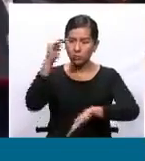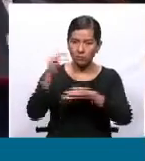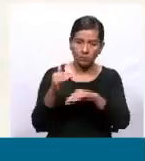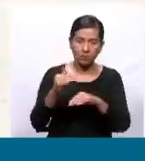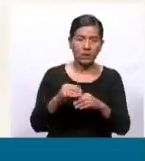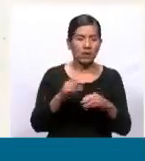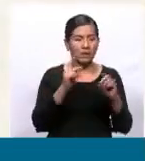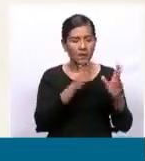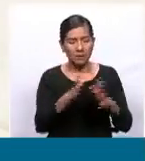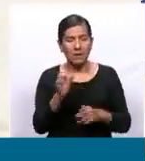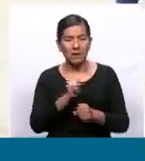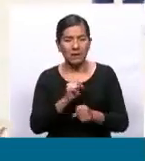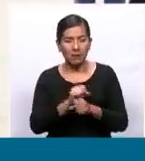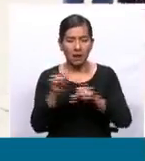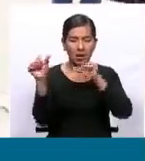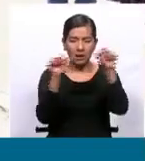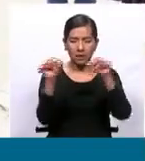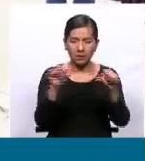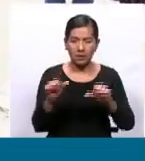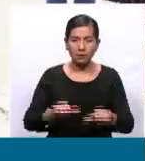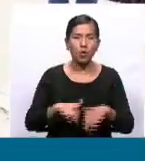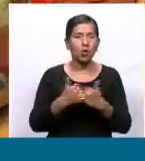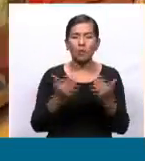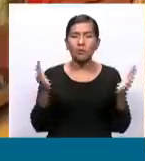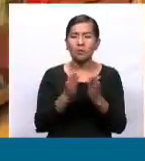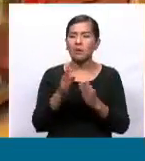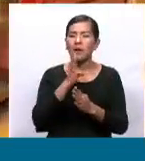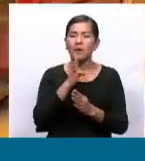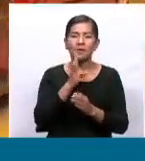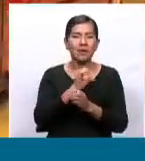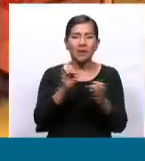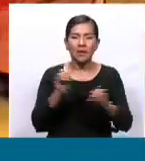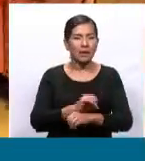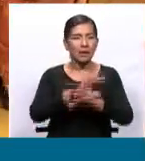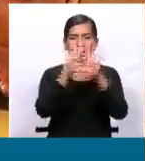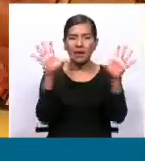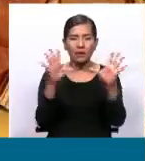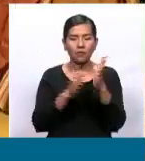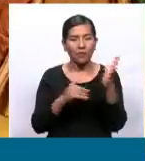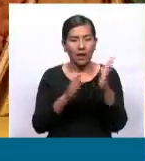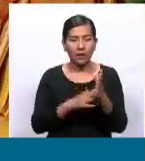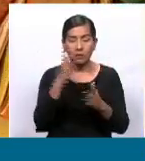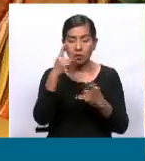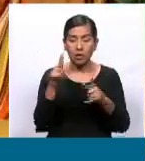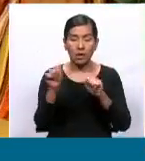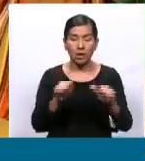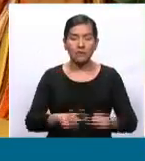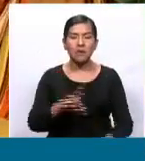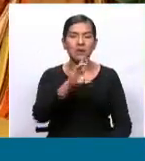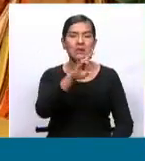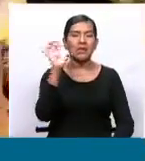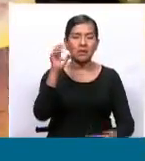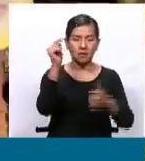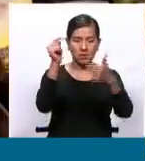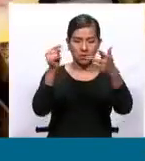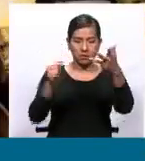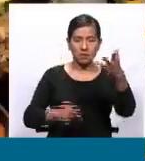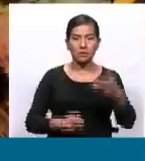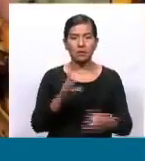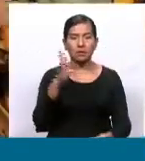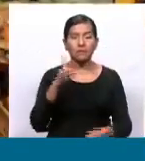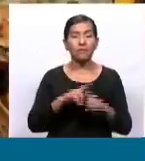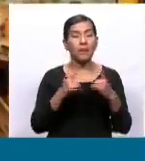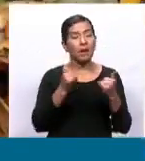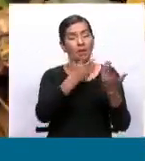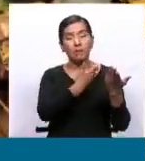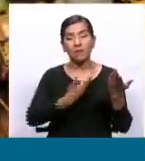actividades, que dicho sea de paso son más de 700 actividades. Por tanto, la respuesta de nuestro